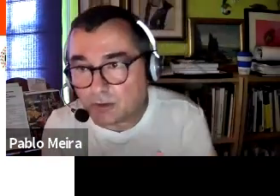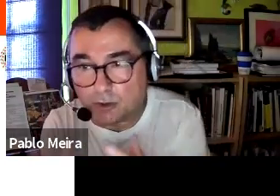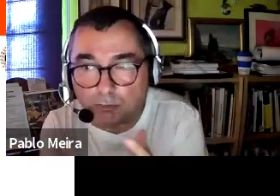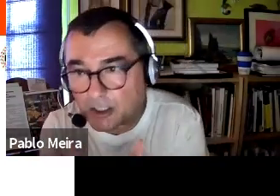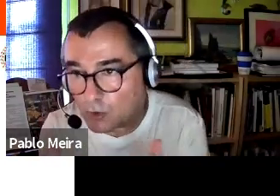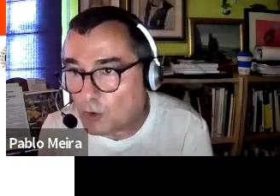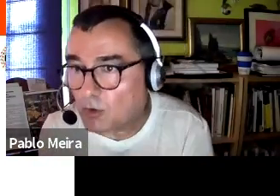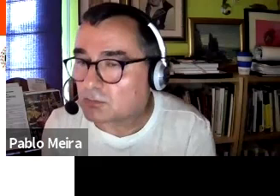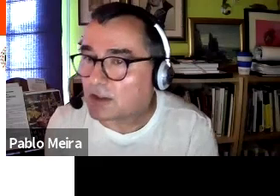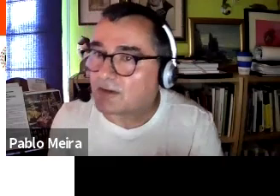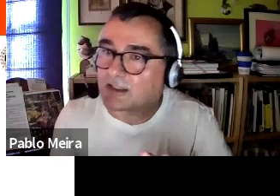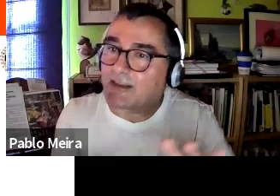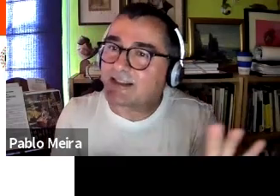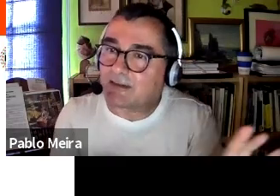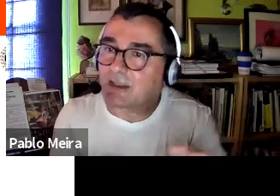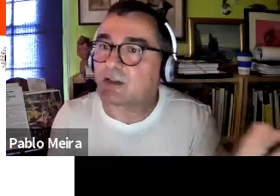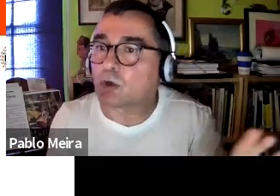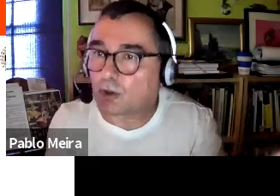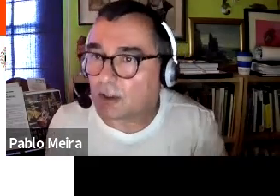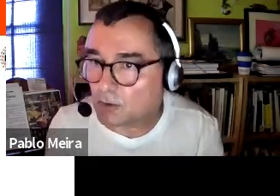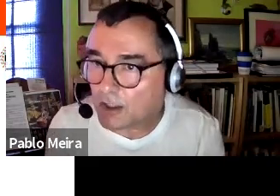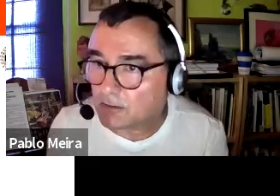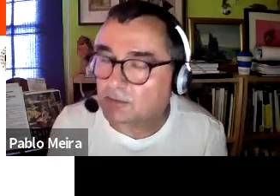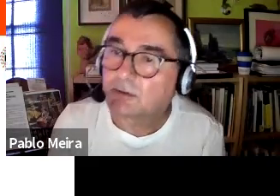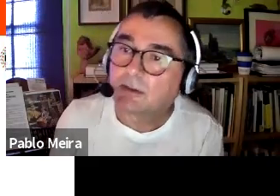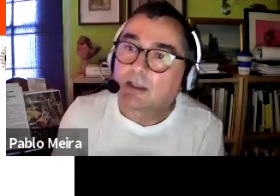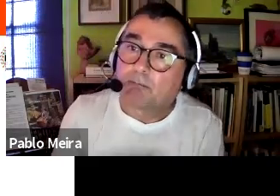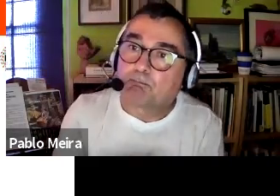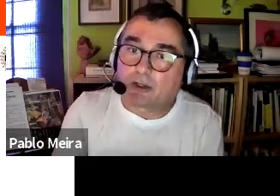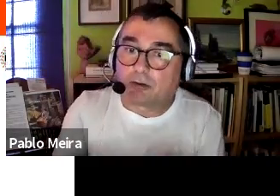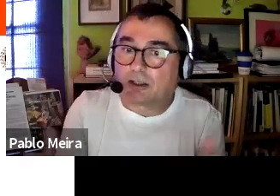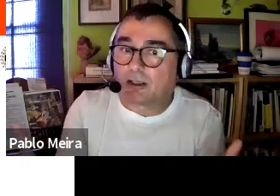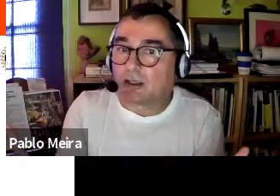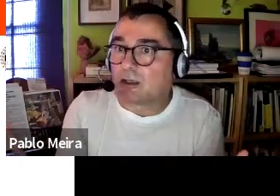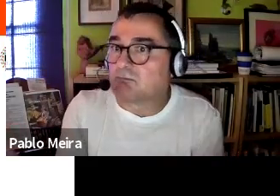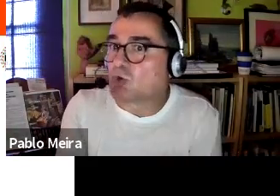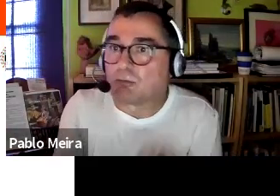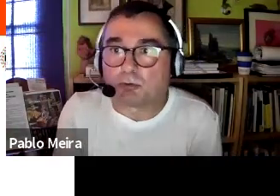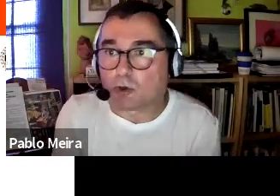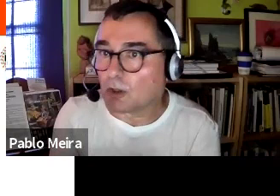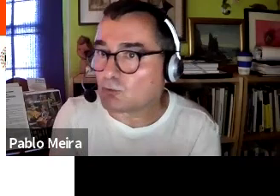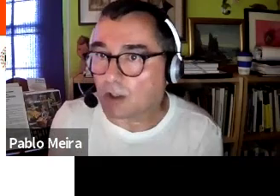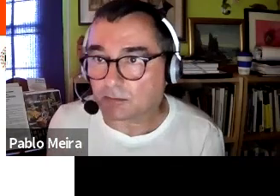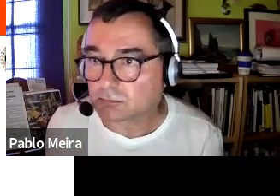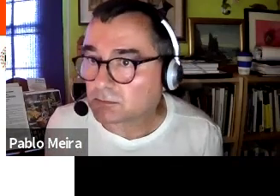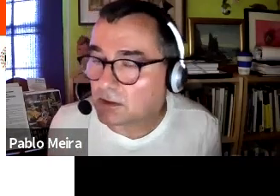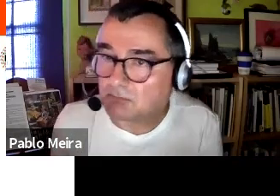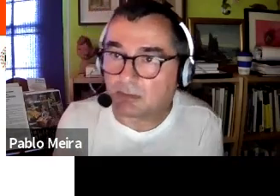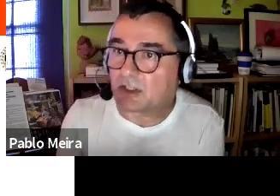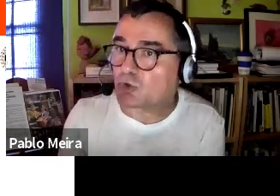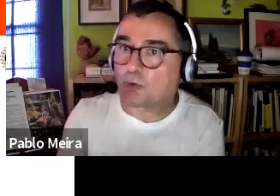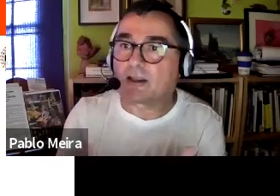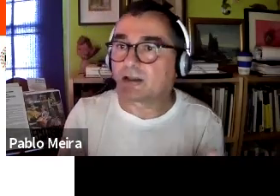afectar aunque no tengo muy claro cómo hay cierta distancia psicológica con él pero no sé muy bien cómo actuar